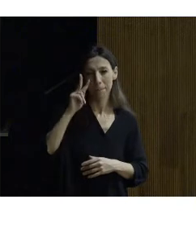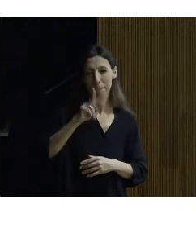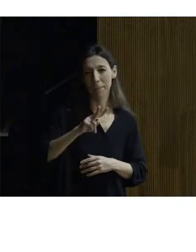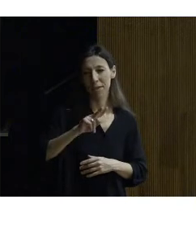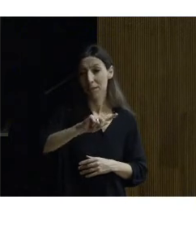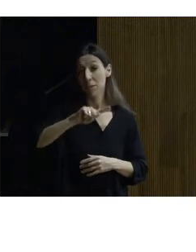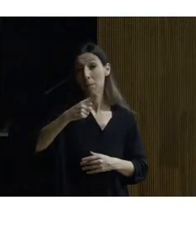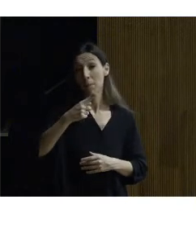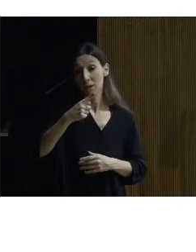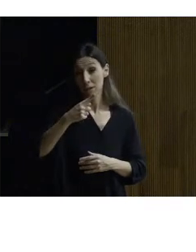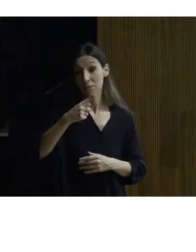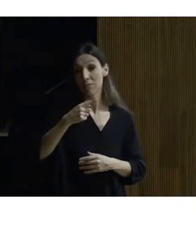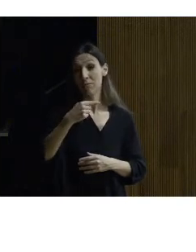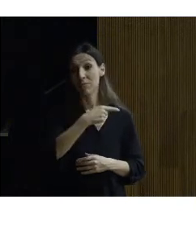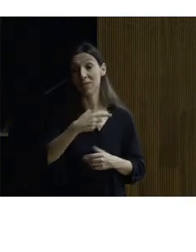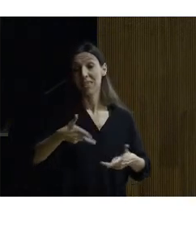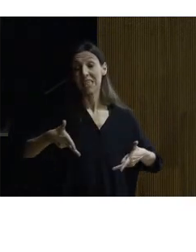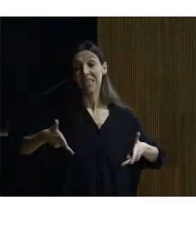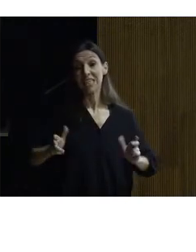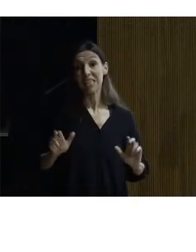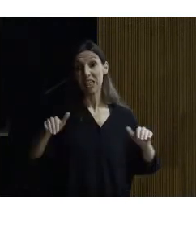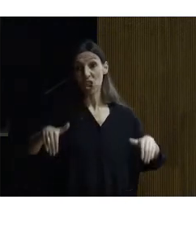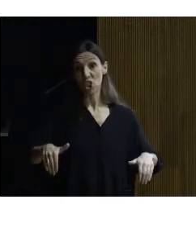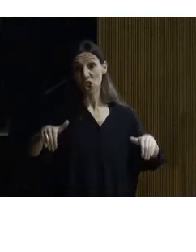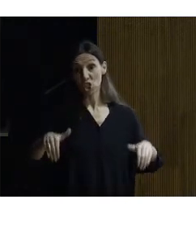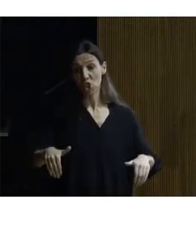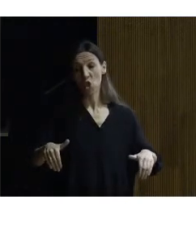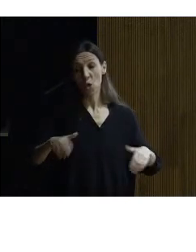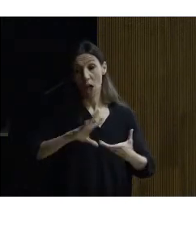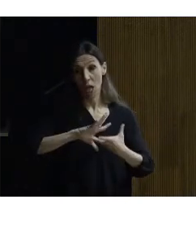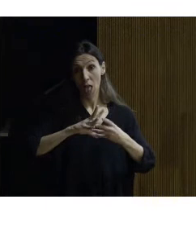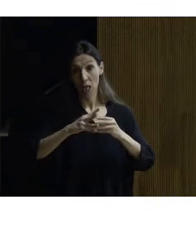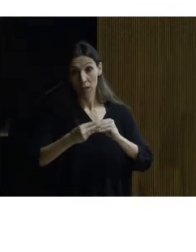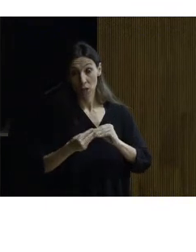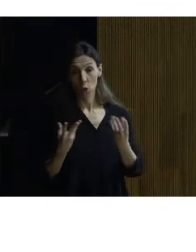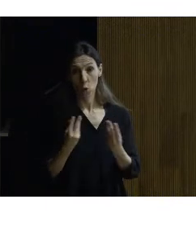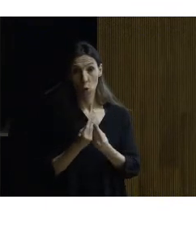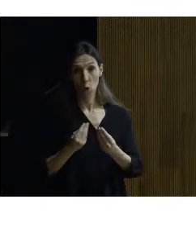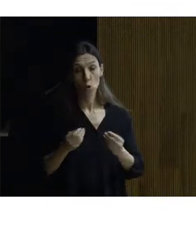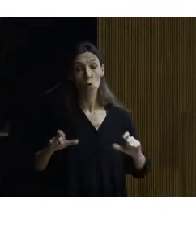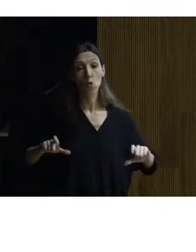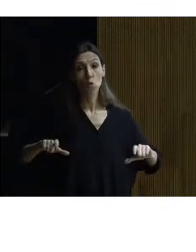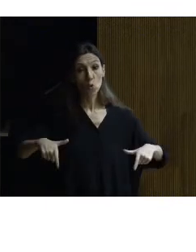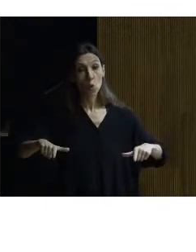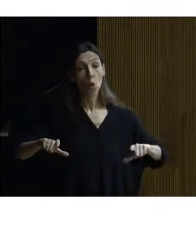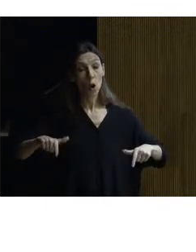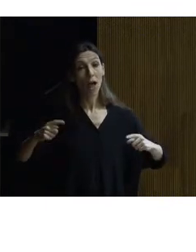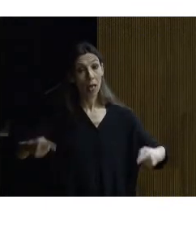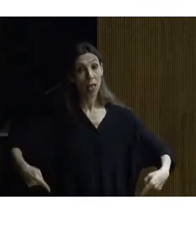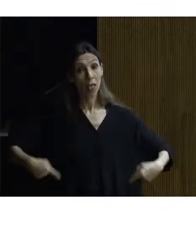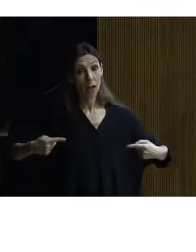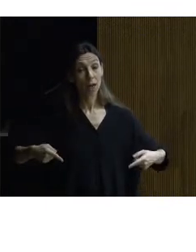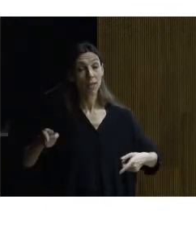plano es un sillón ortopédico el cual tiene ruedas el cual tiene respaldo